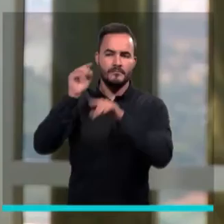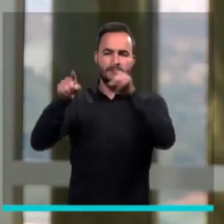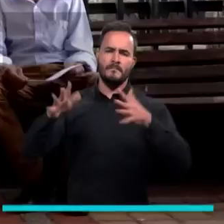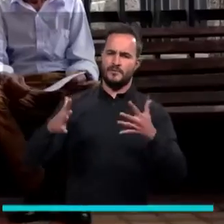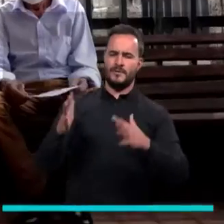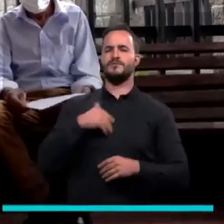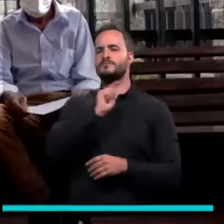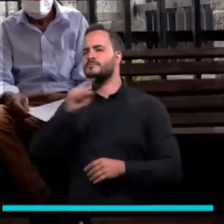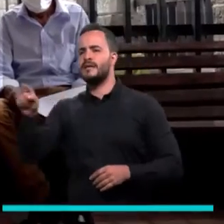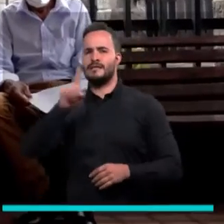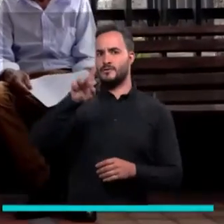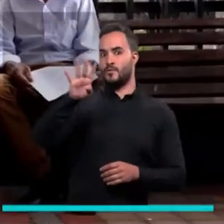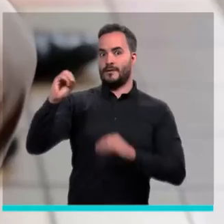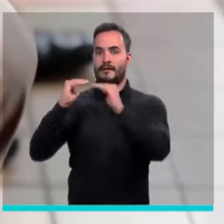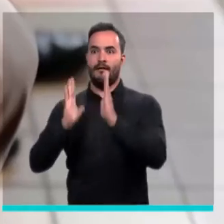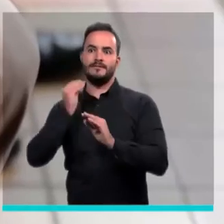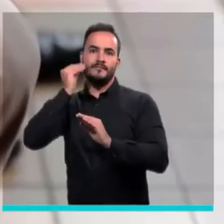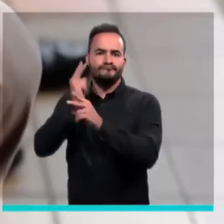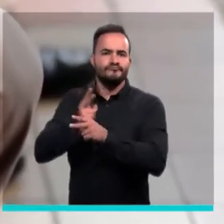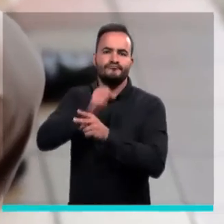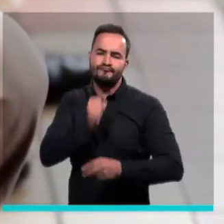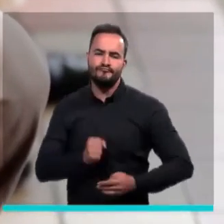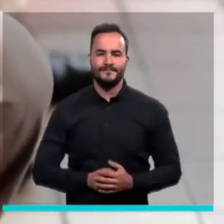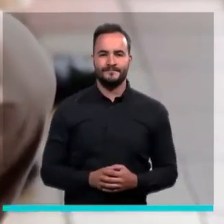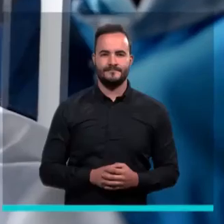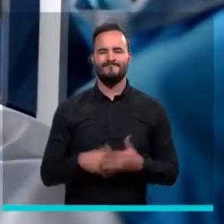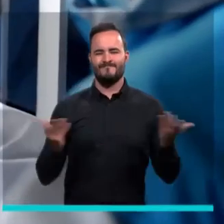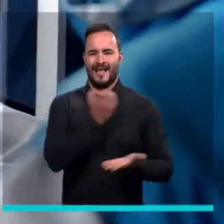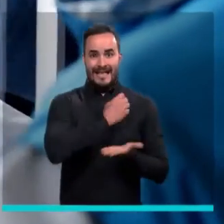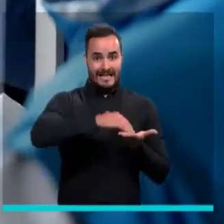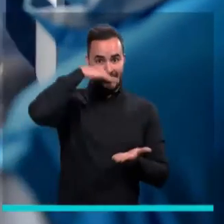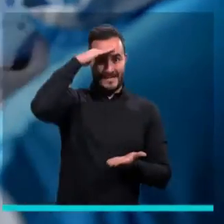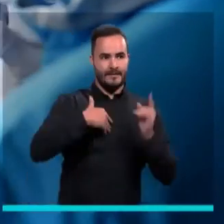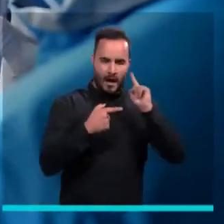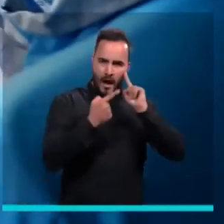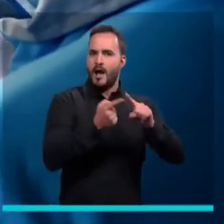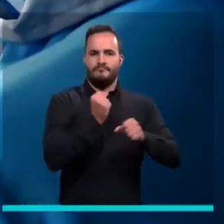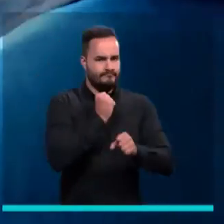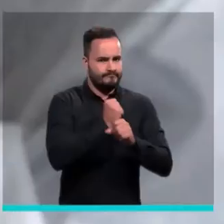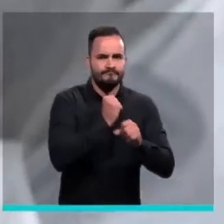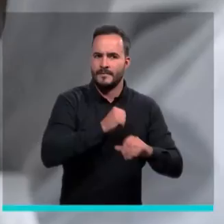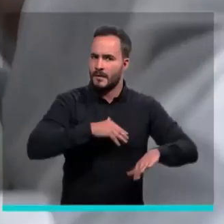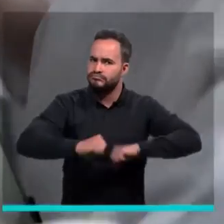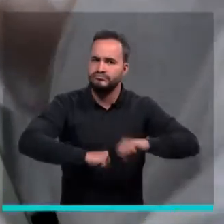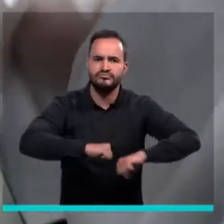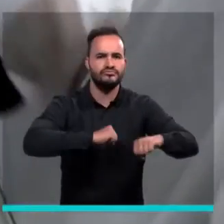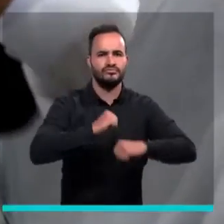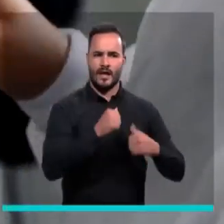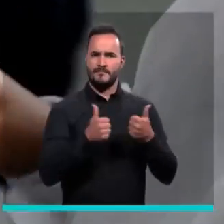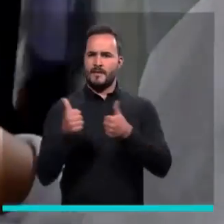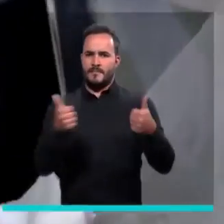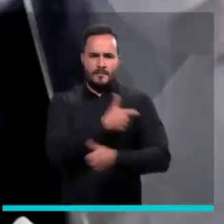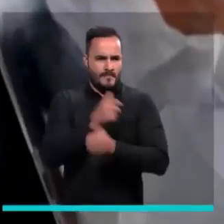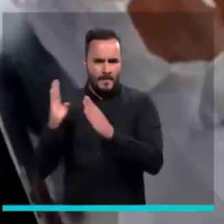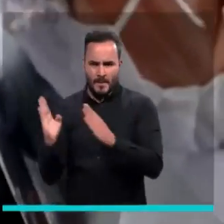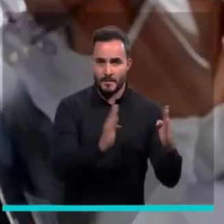de cerca de 140 hogares geriátricos. De esta manera, la Alcaldía de Medellín Futuro avanza con el plan de vacunación y